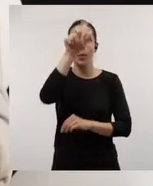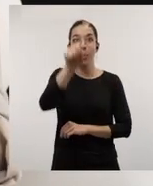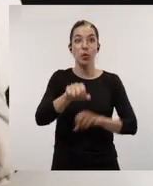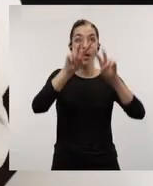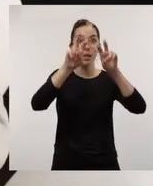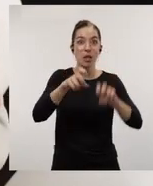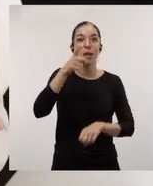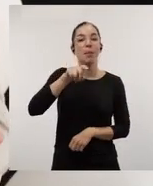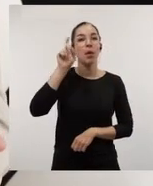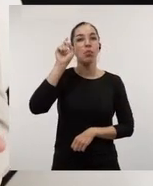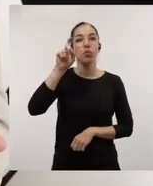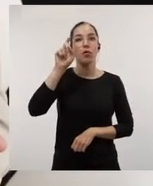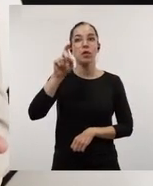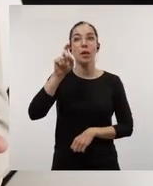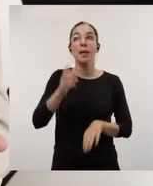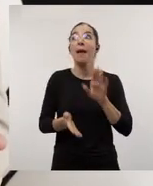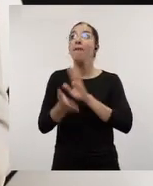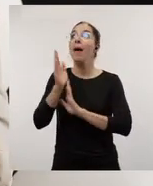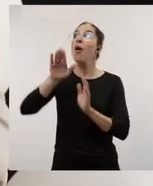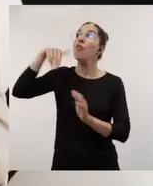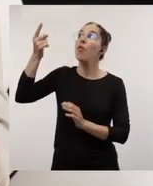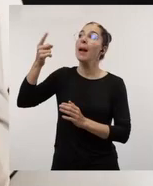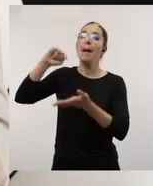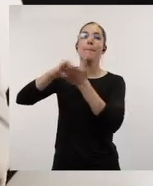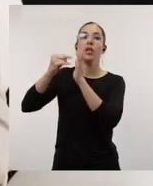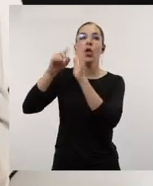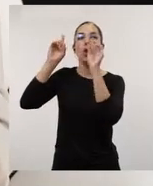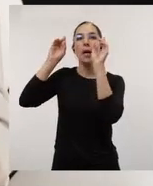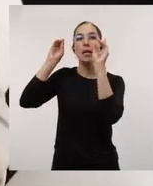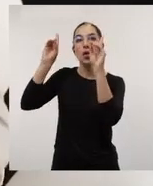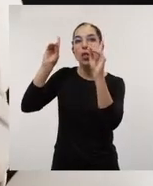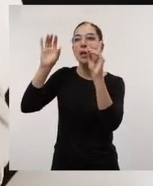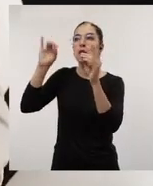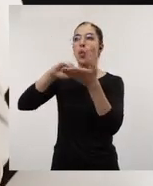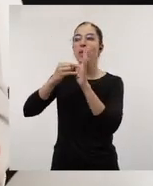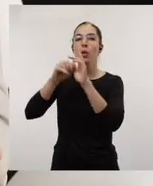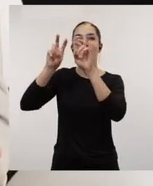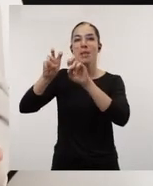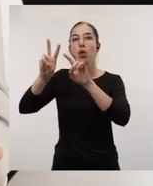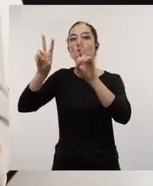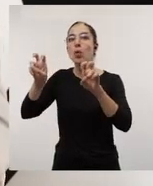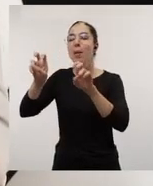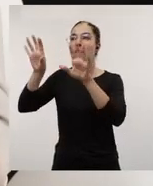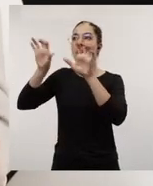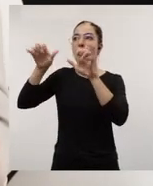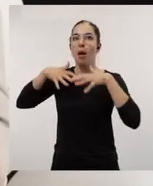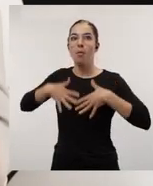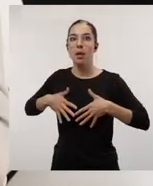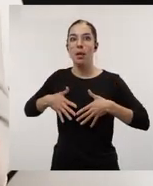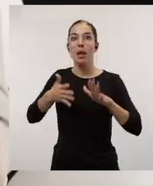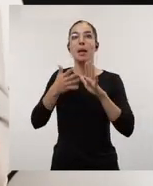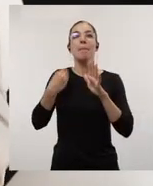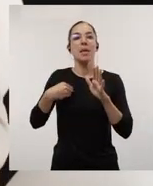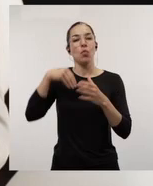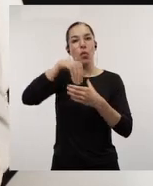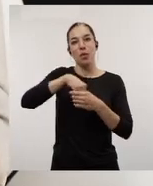donde los investigadores y los profesores salen a aprender metodologías docentes y metodologías de investigación nuevas. Esa es una posibilidad.